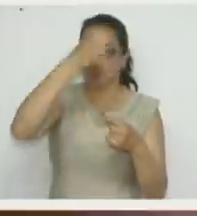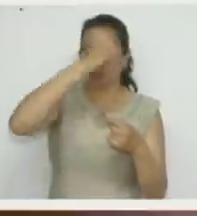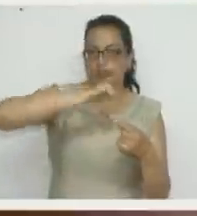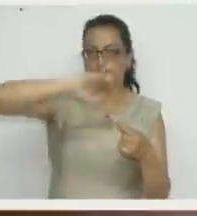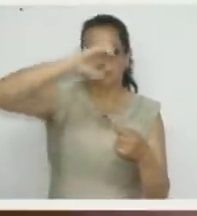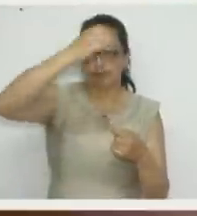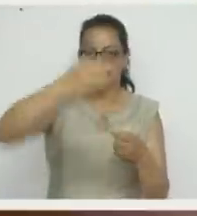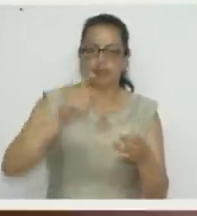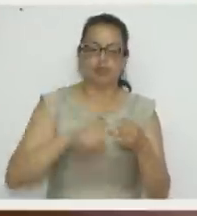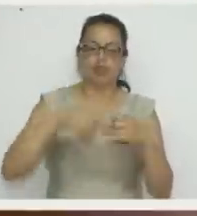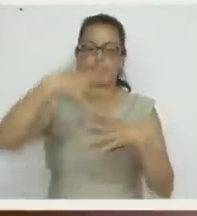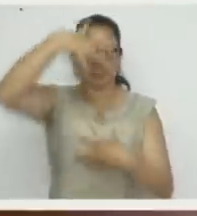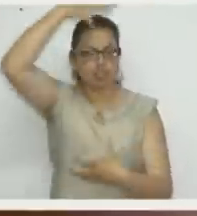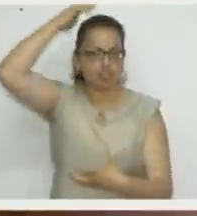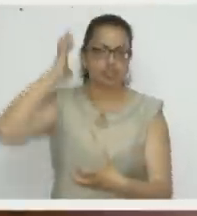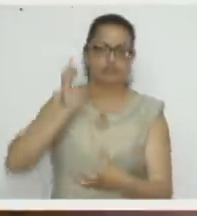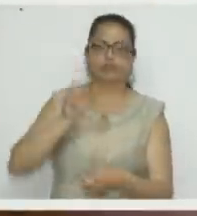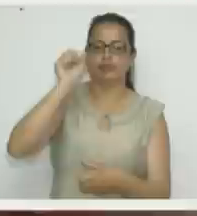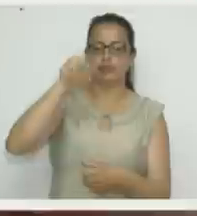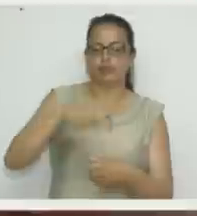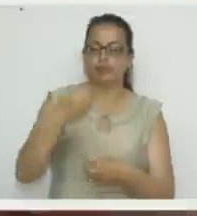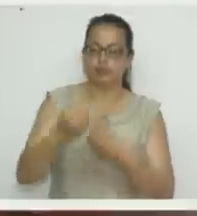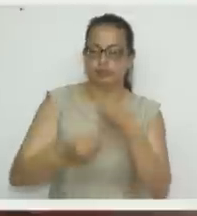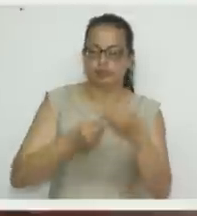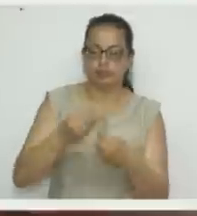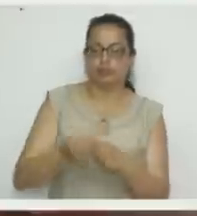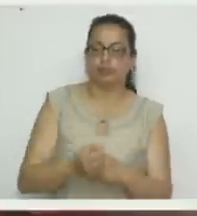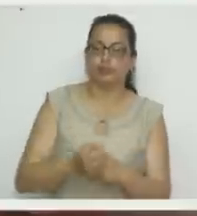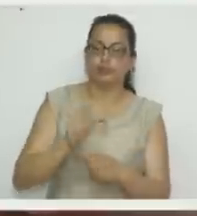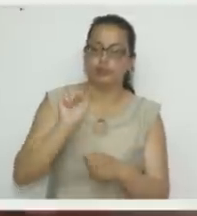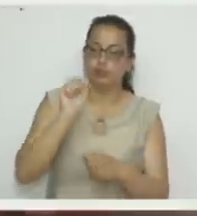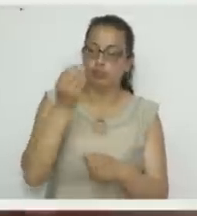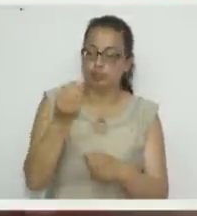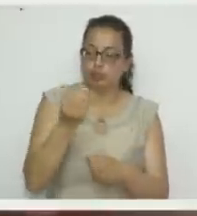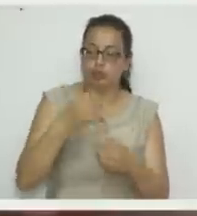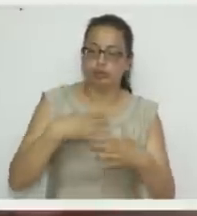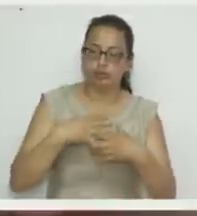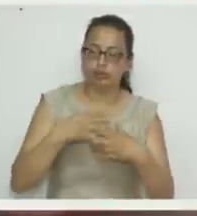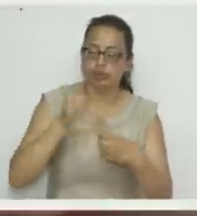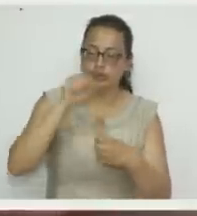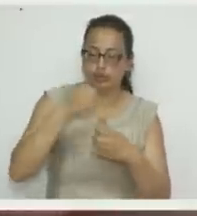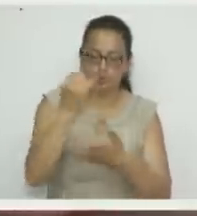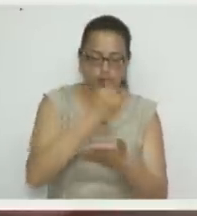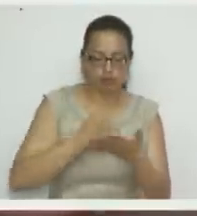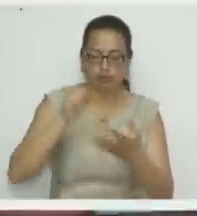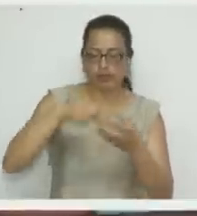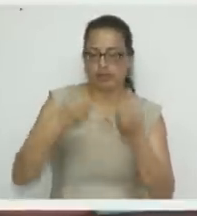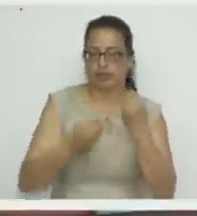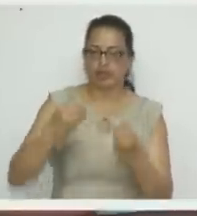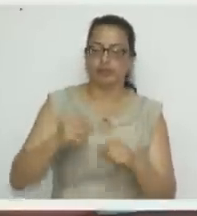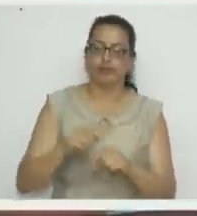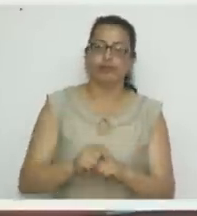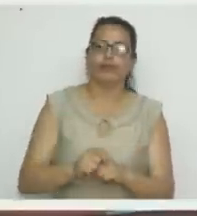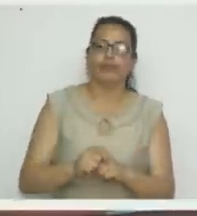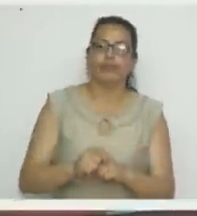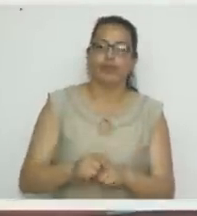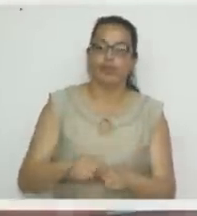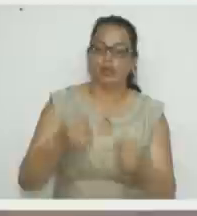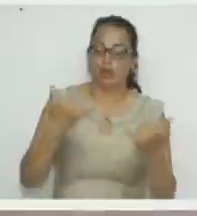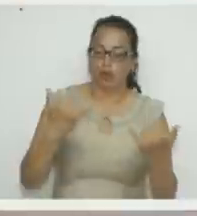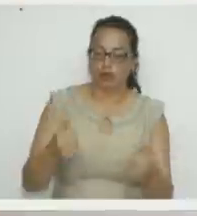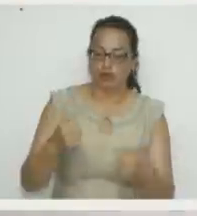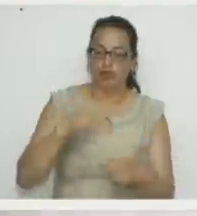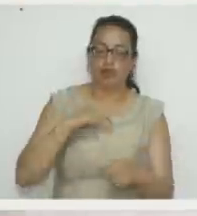un león. Hay muchos proyectos que ustedes pueden variar de acuerdo a la decoración que quieran. Por eso, tenemos una súper